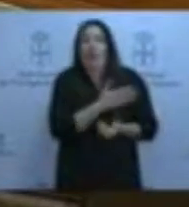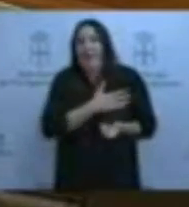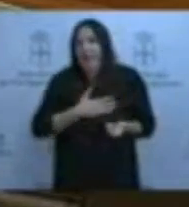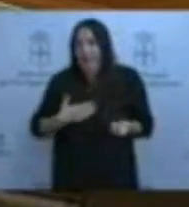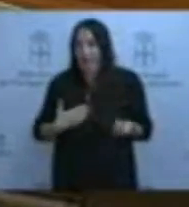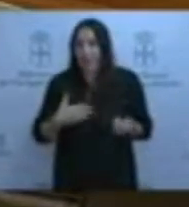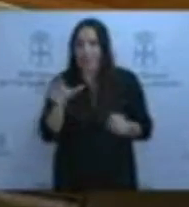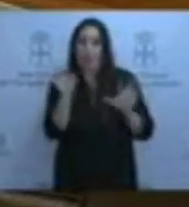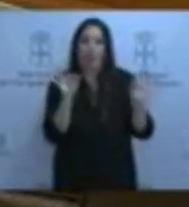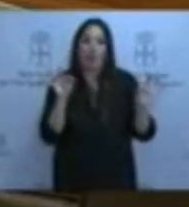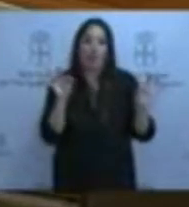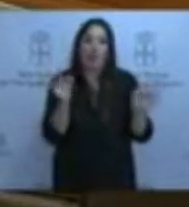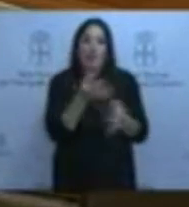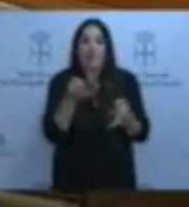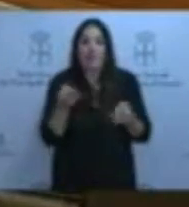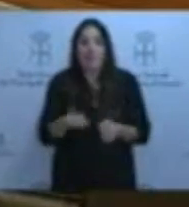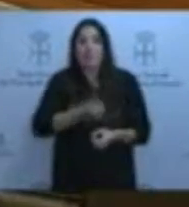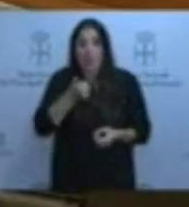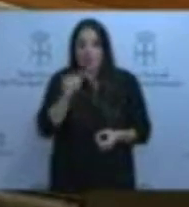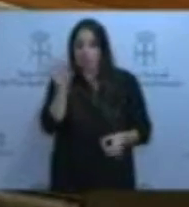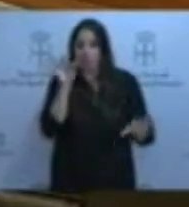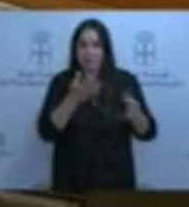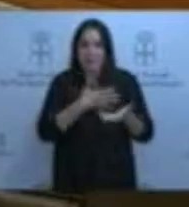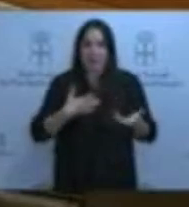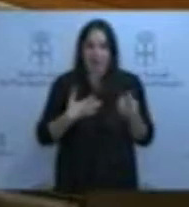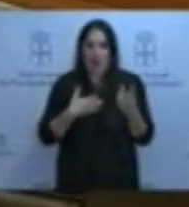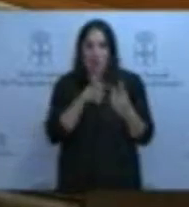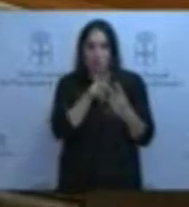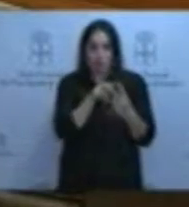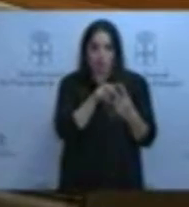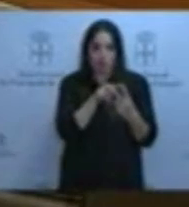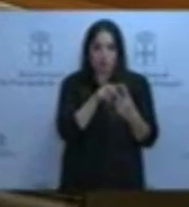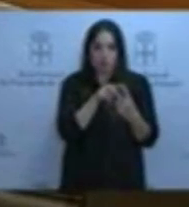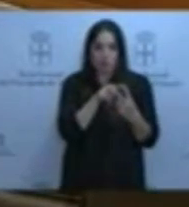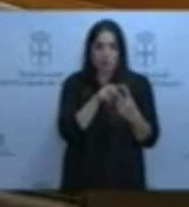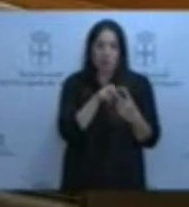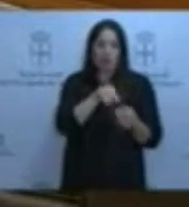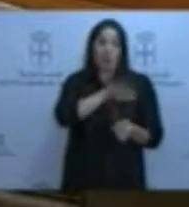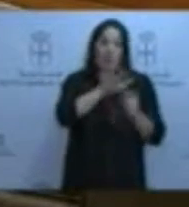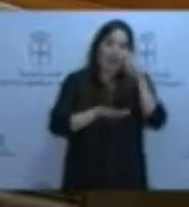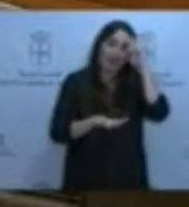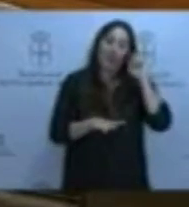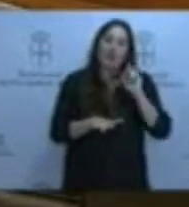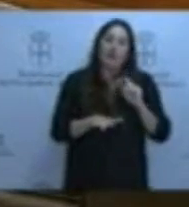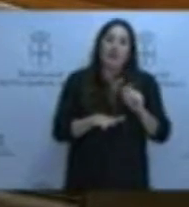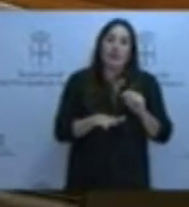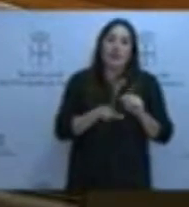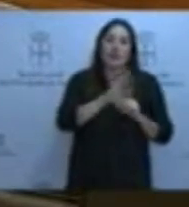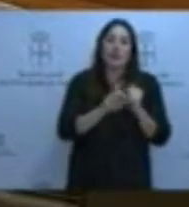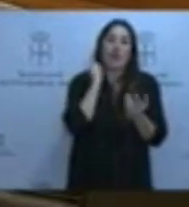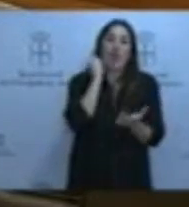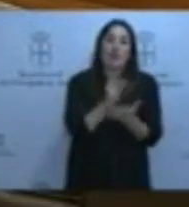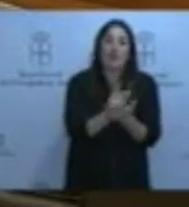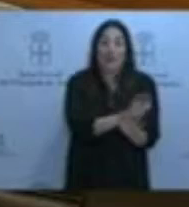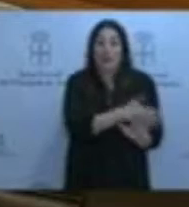por la que sea la más eficiente de las dos. La aparentemente única apuesta hasta la